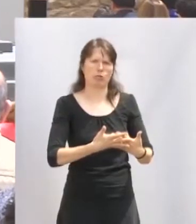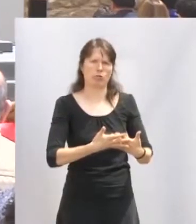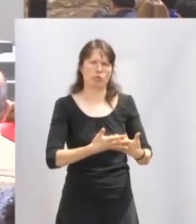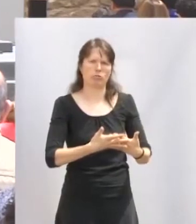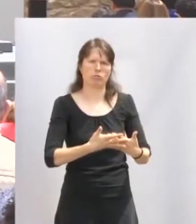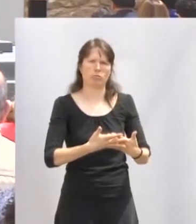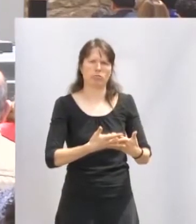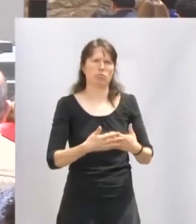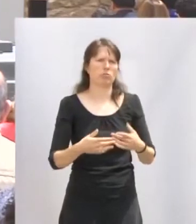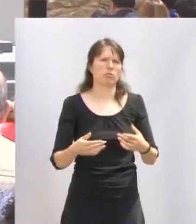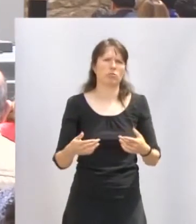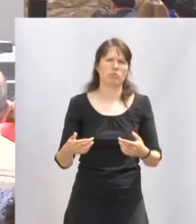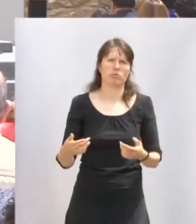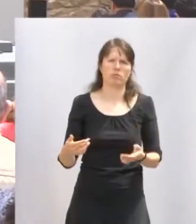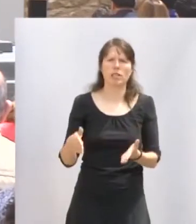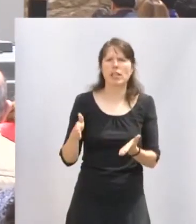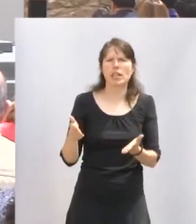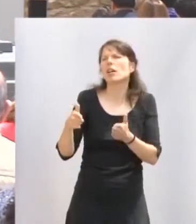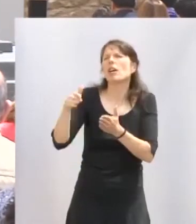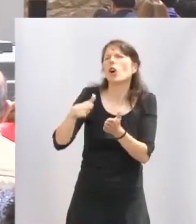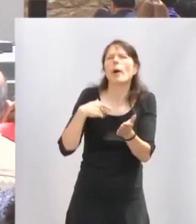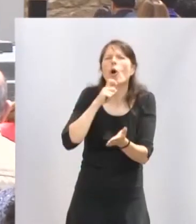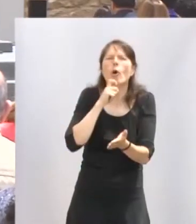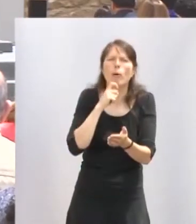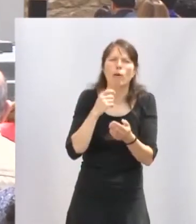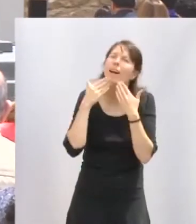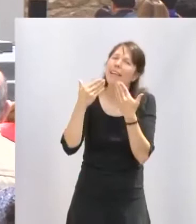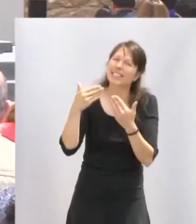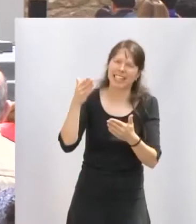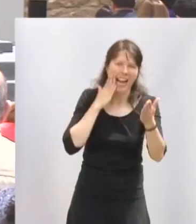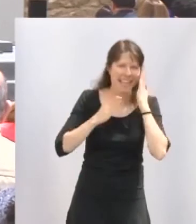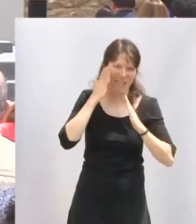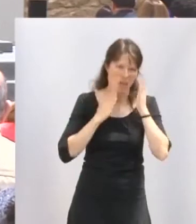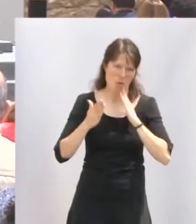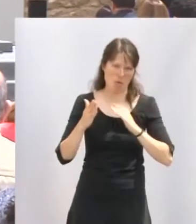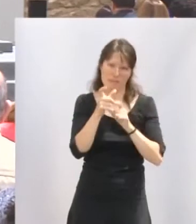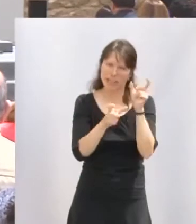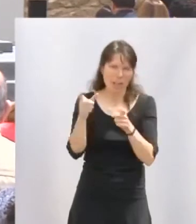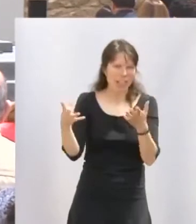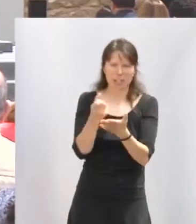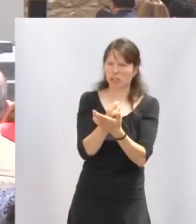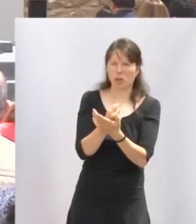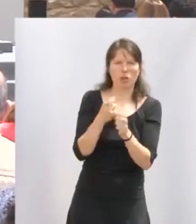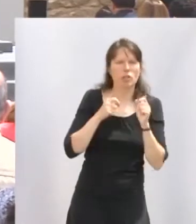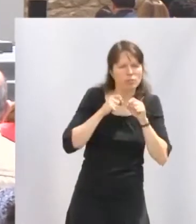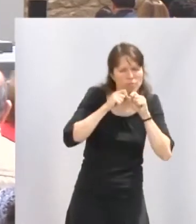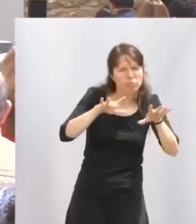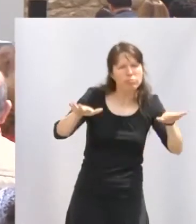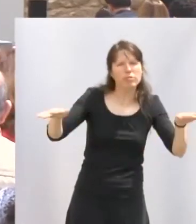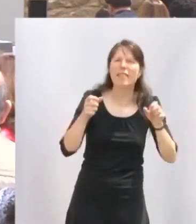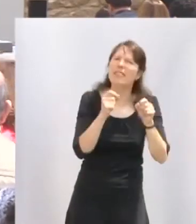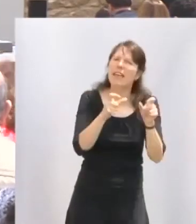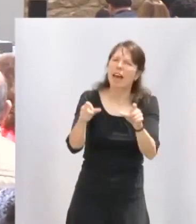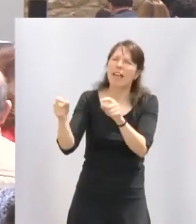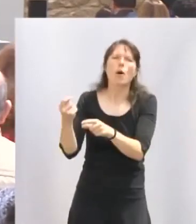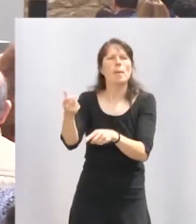retribución ha emanado del cariño recibido por todas aquellas personas a las que hemos hecho llegar un trocito